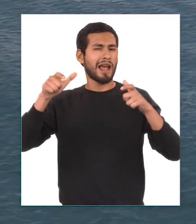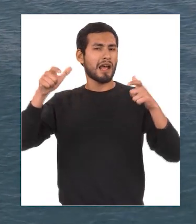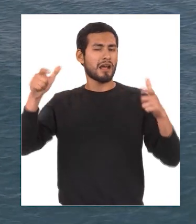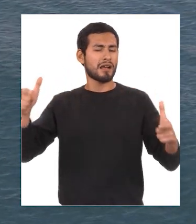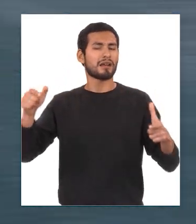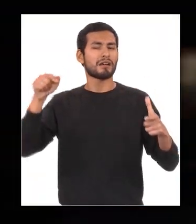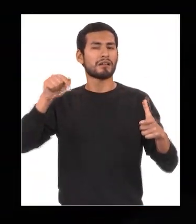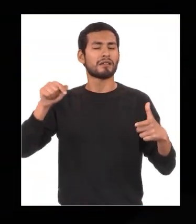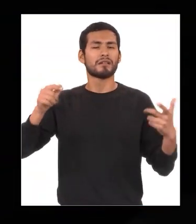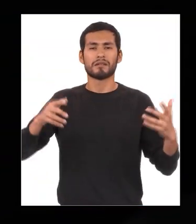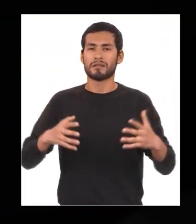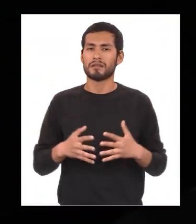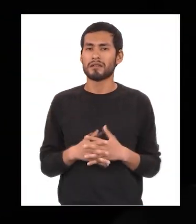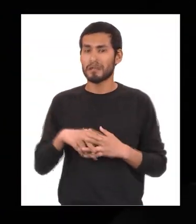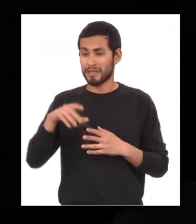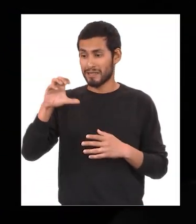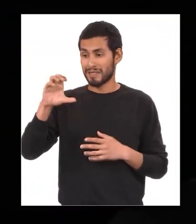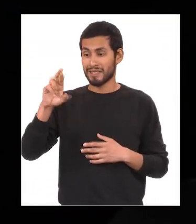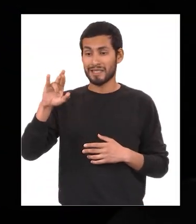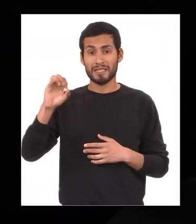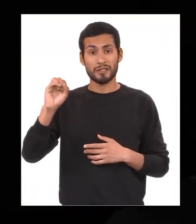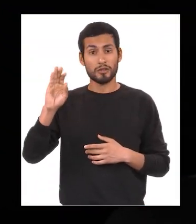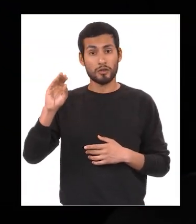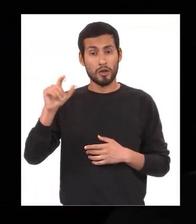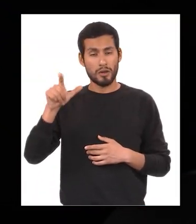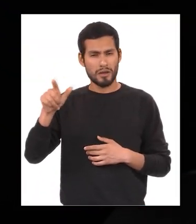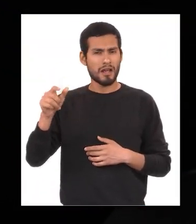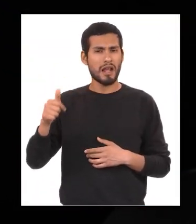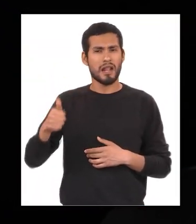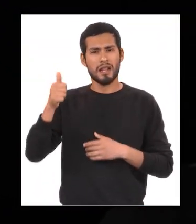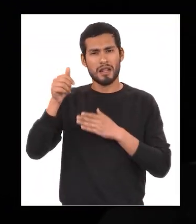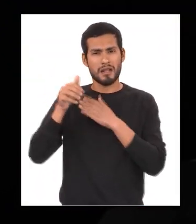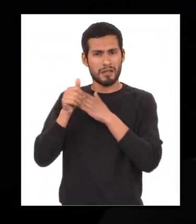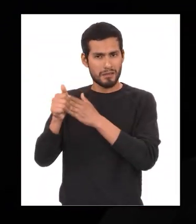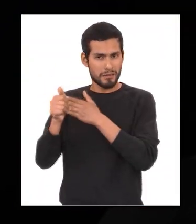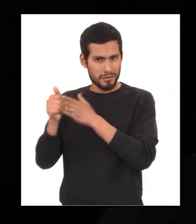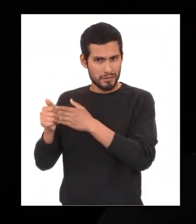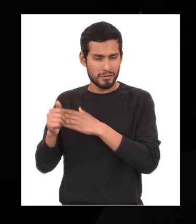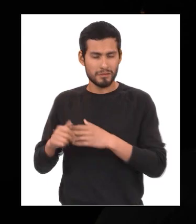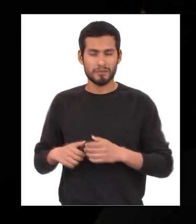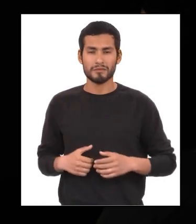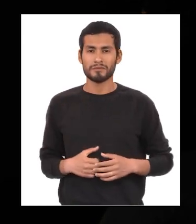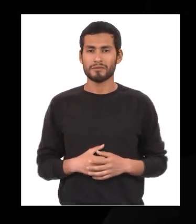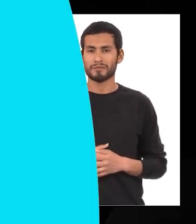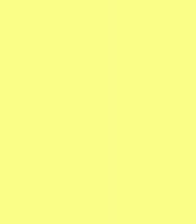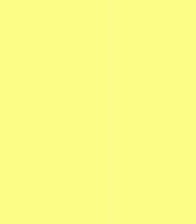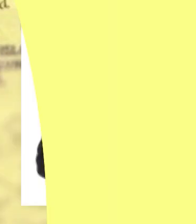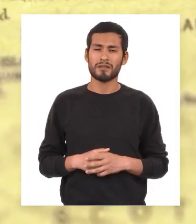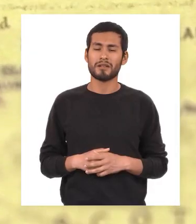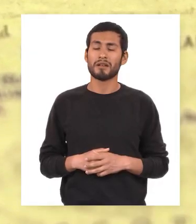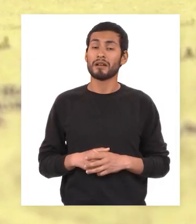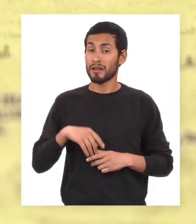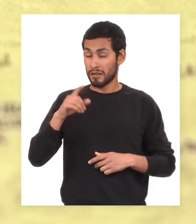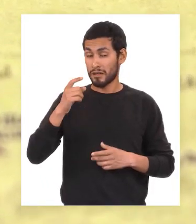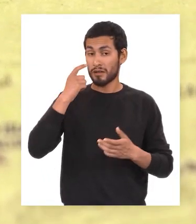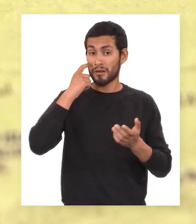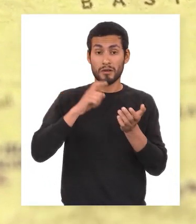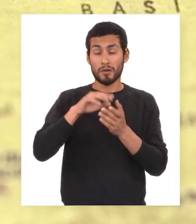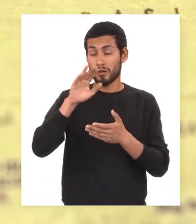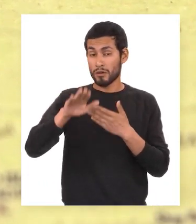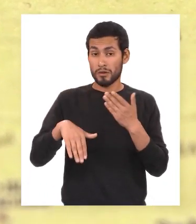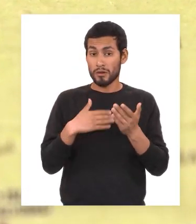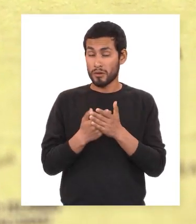grande en la que se encontraba cristóbal colón como líder de la navegación hay que